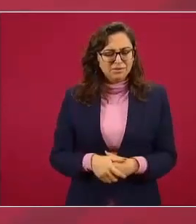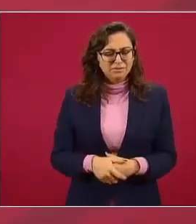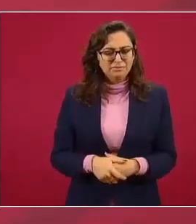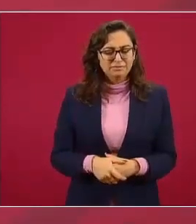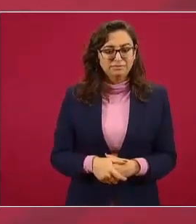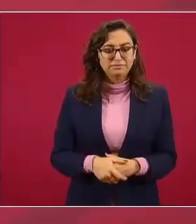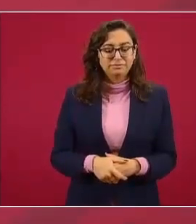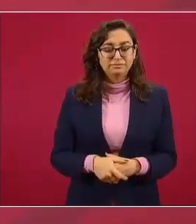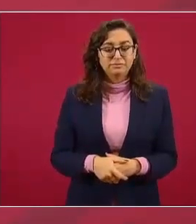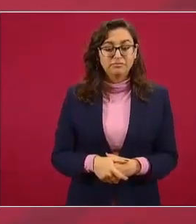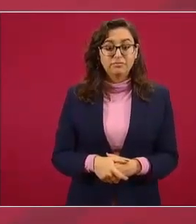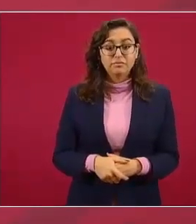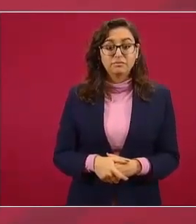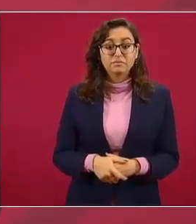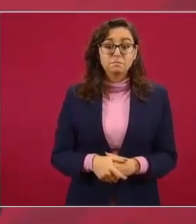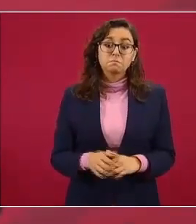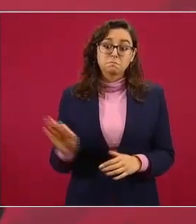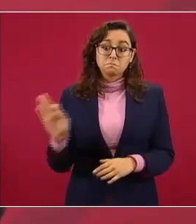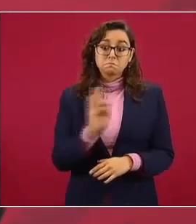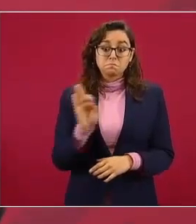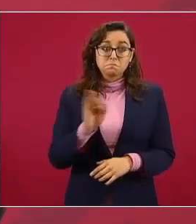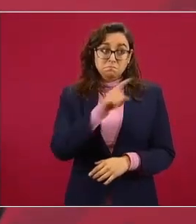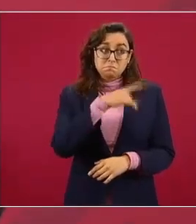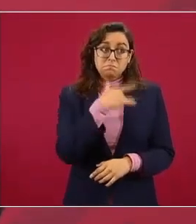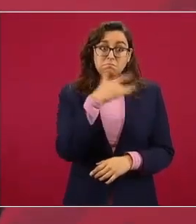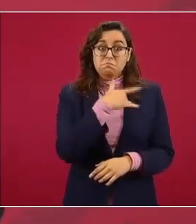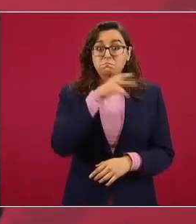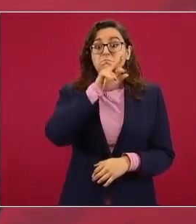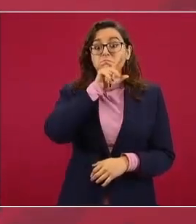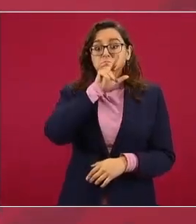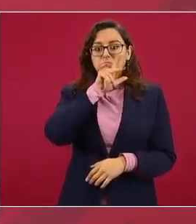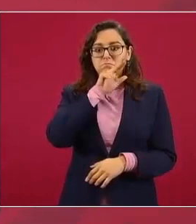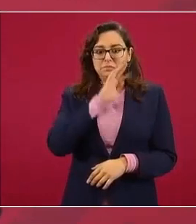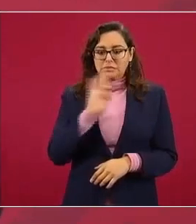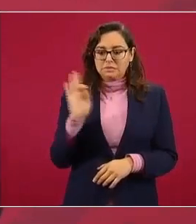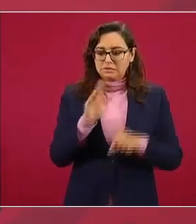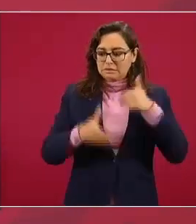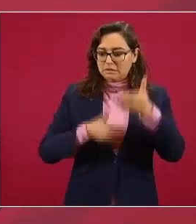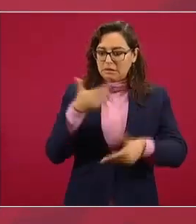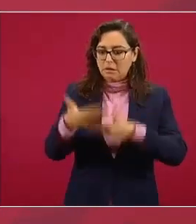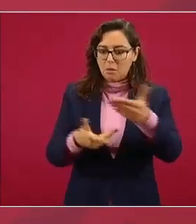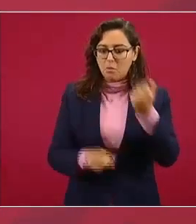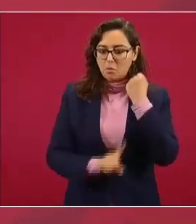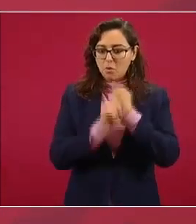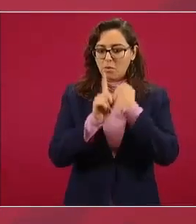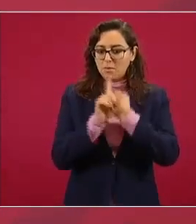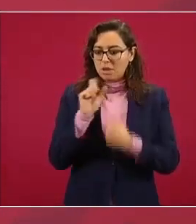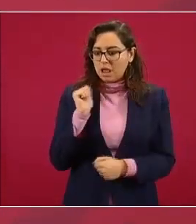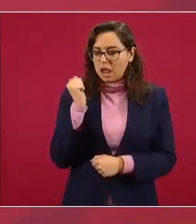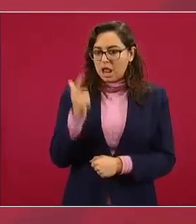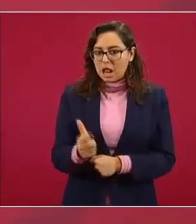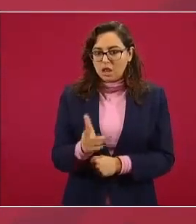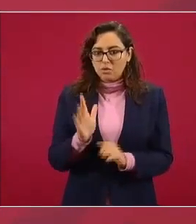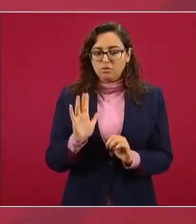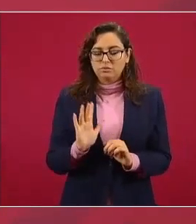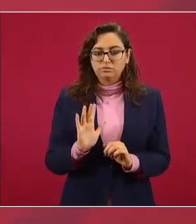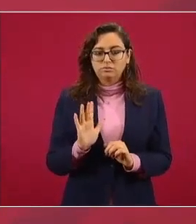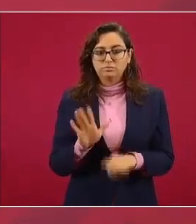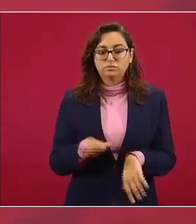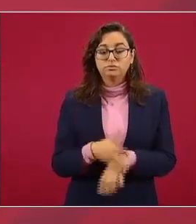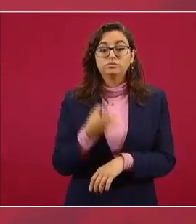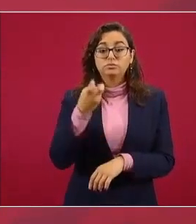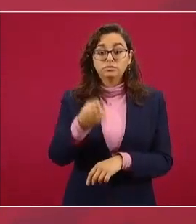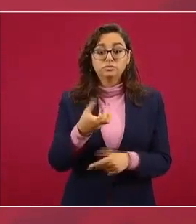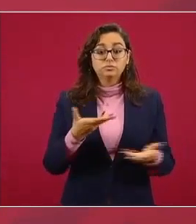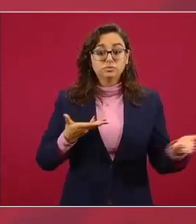y me imagino le preocupó pues el impacto que esto podía tener en nuestra relación bilateral y en esa cooperación